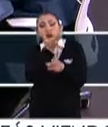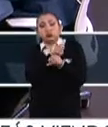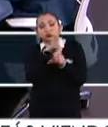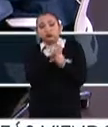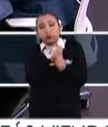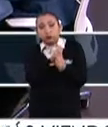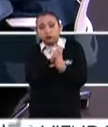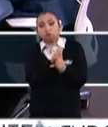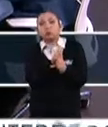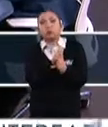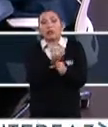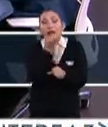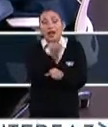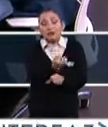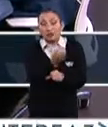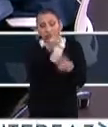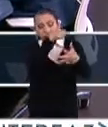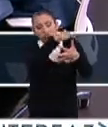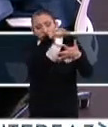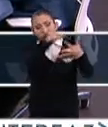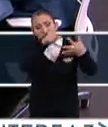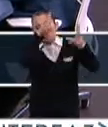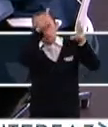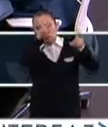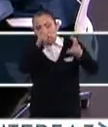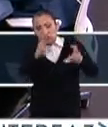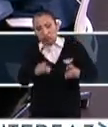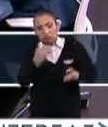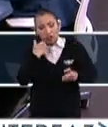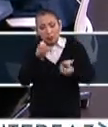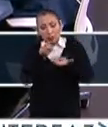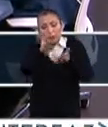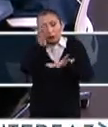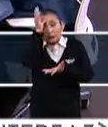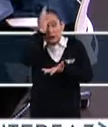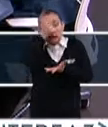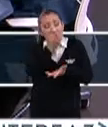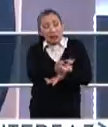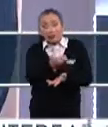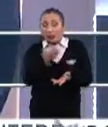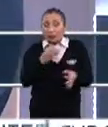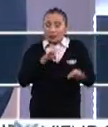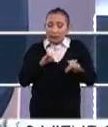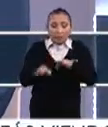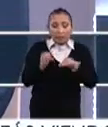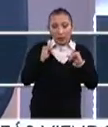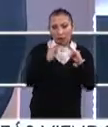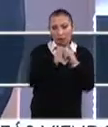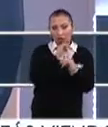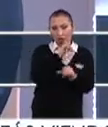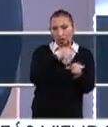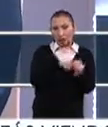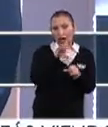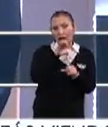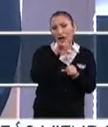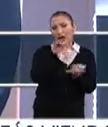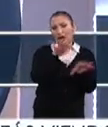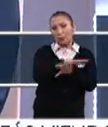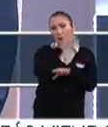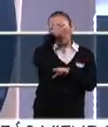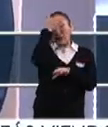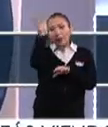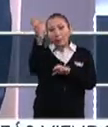estos módulos tienen el mejor conocimiento científico, que es una de las tareas del Instituto Nacional de Ecología y Cambio